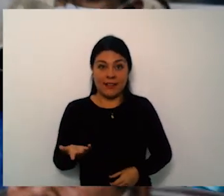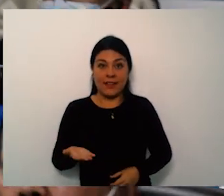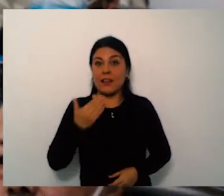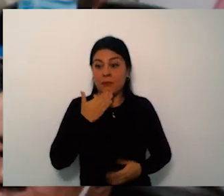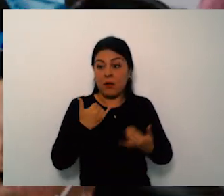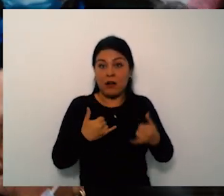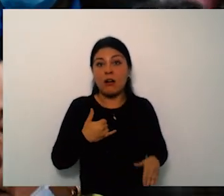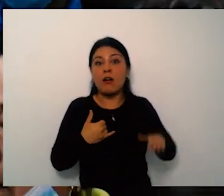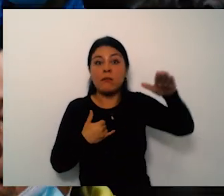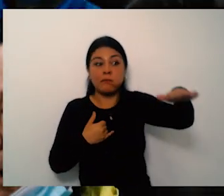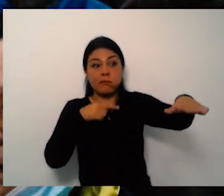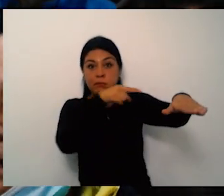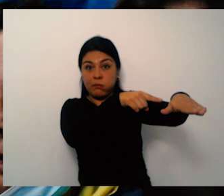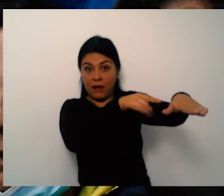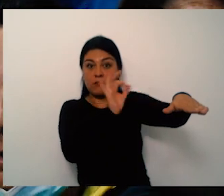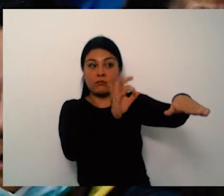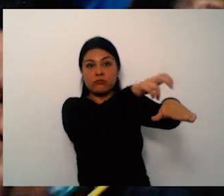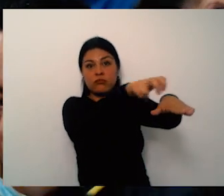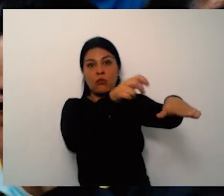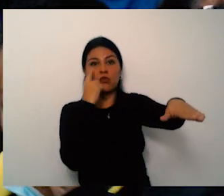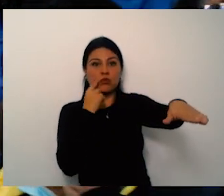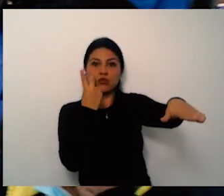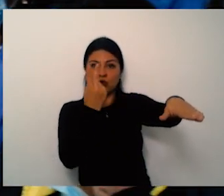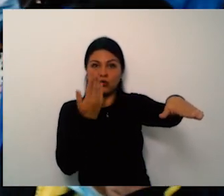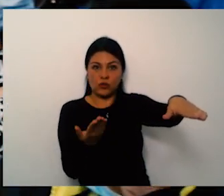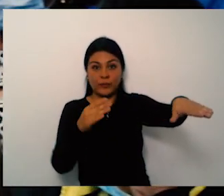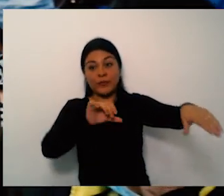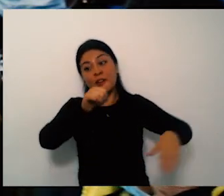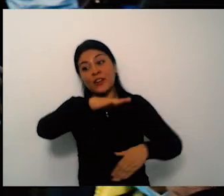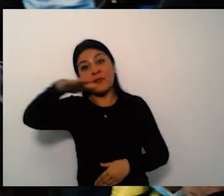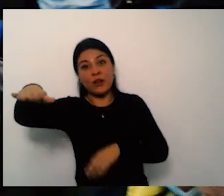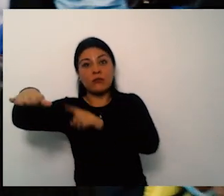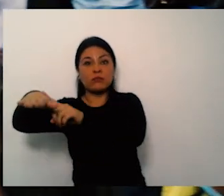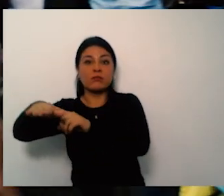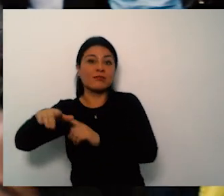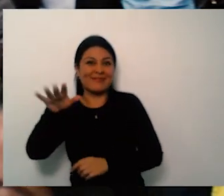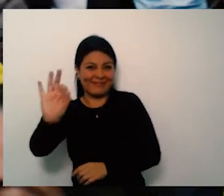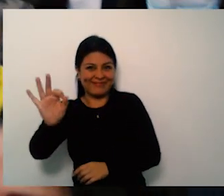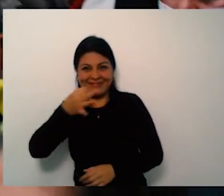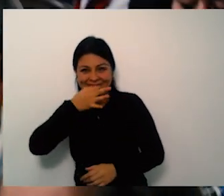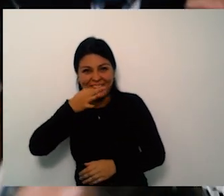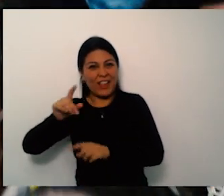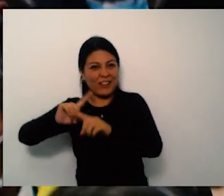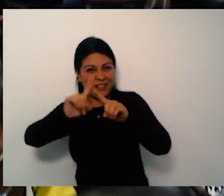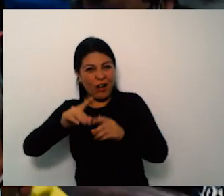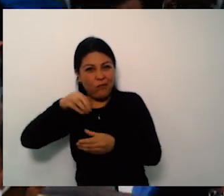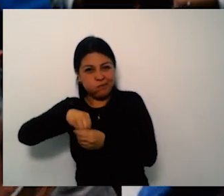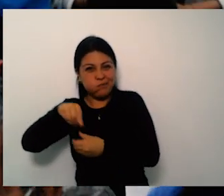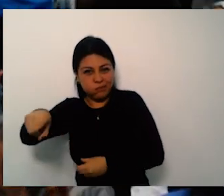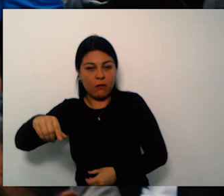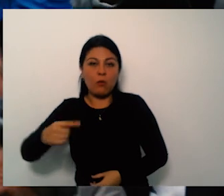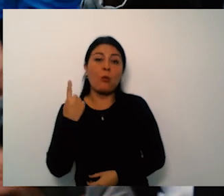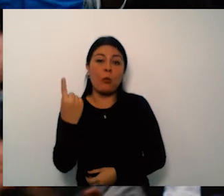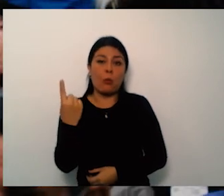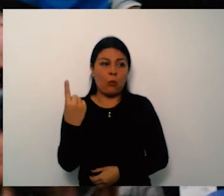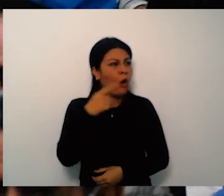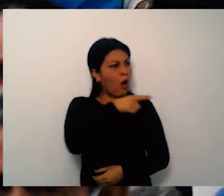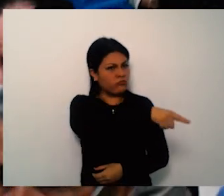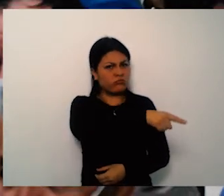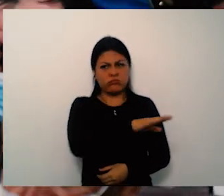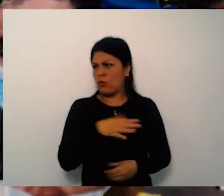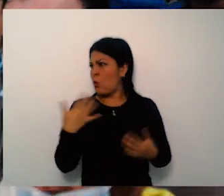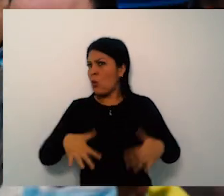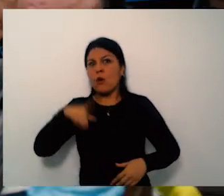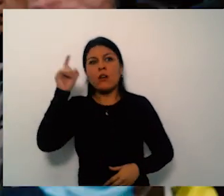posesionado y que la comunidad utiliza mucho ahí tenemos un inconveniente las personas que